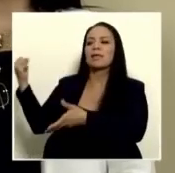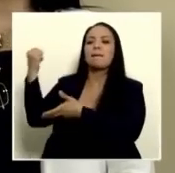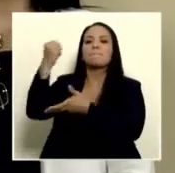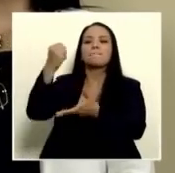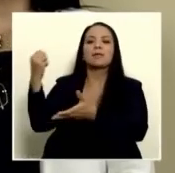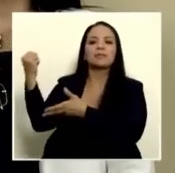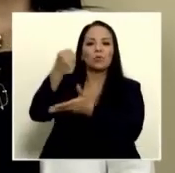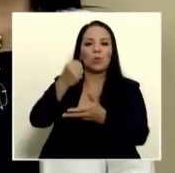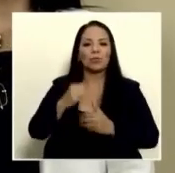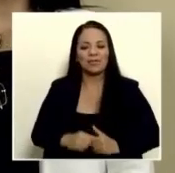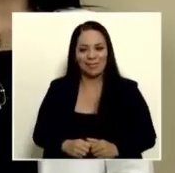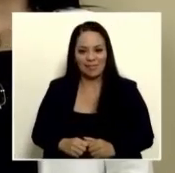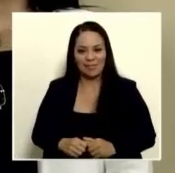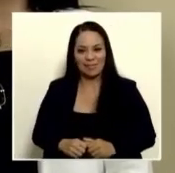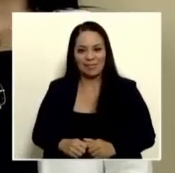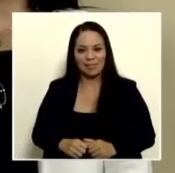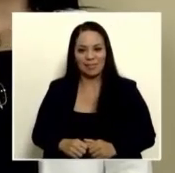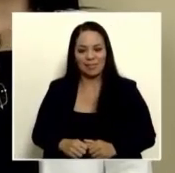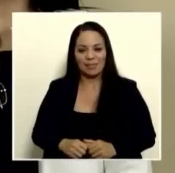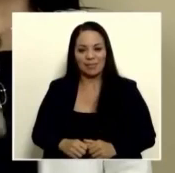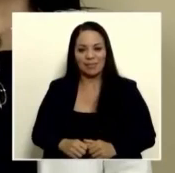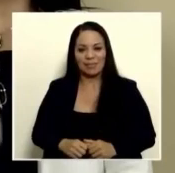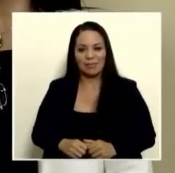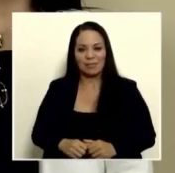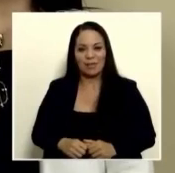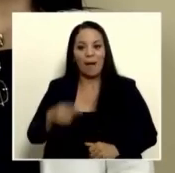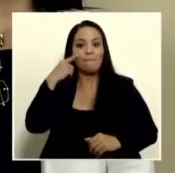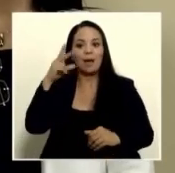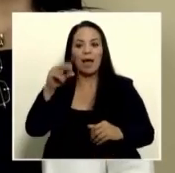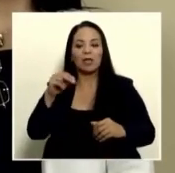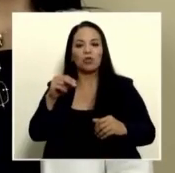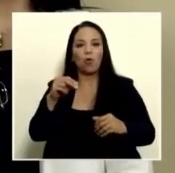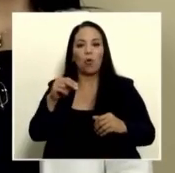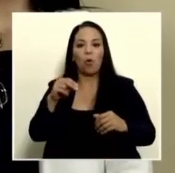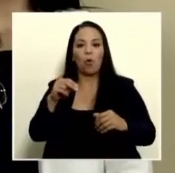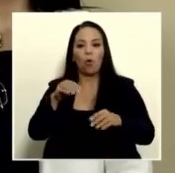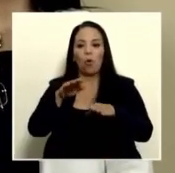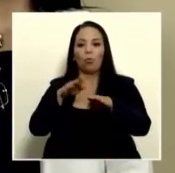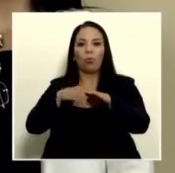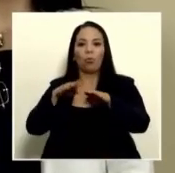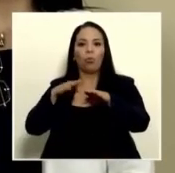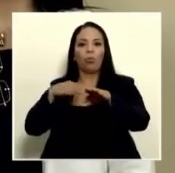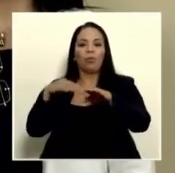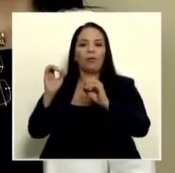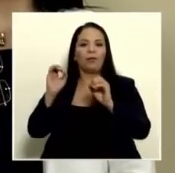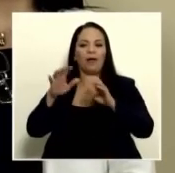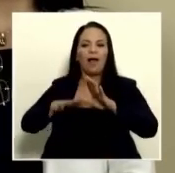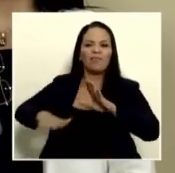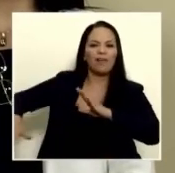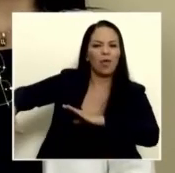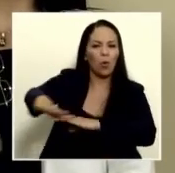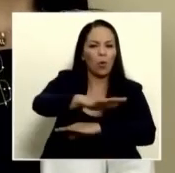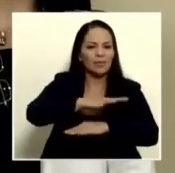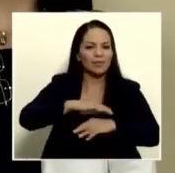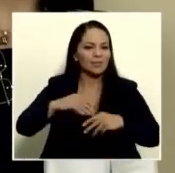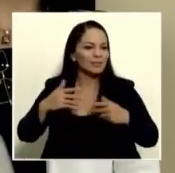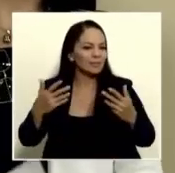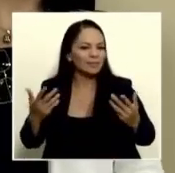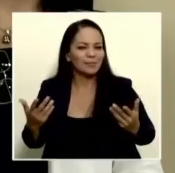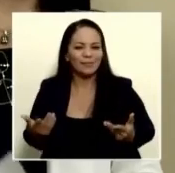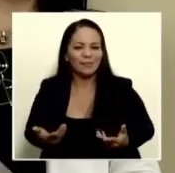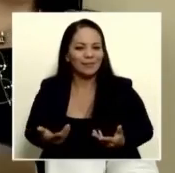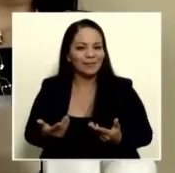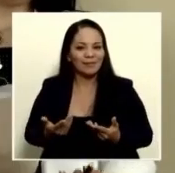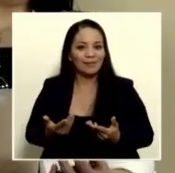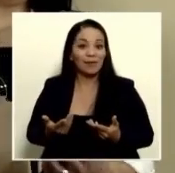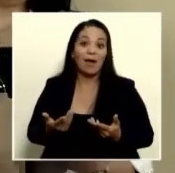para no colapsar el tráfico a sus alrededores ah no es que esos empresarios